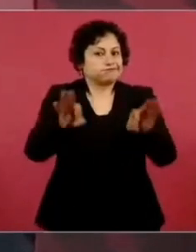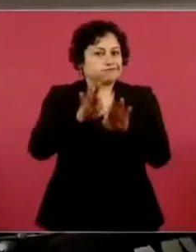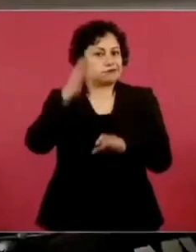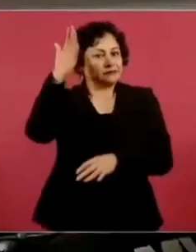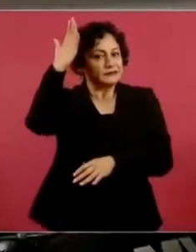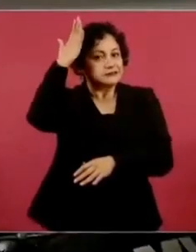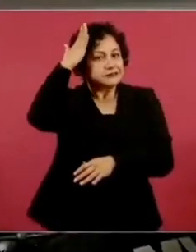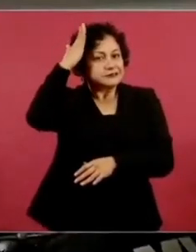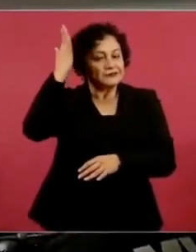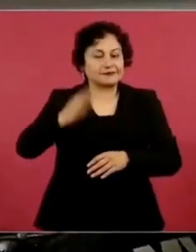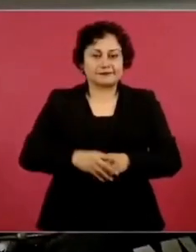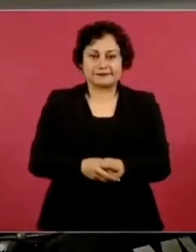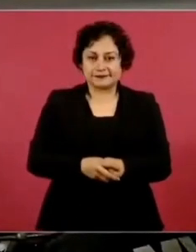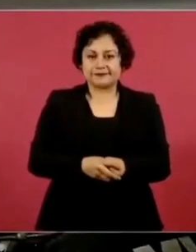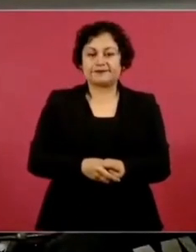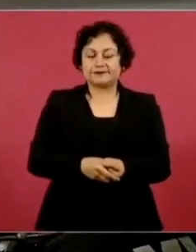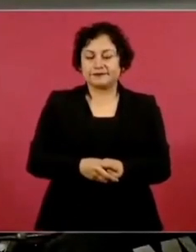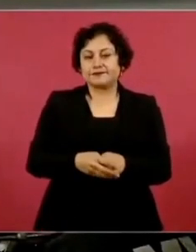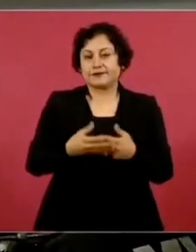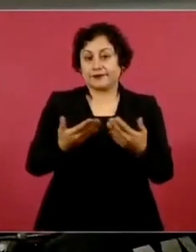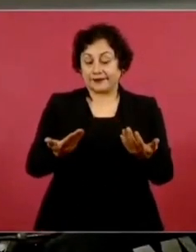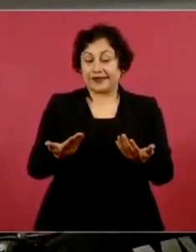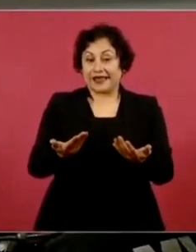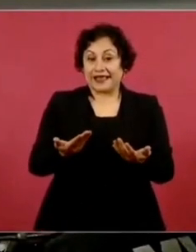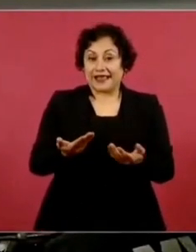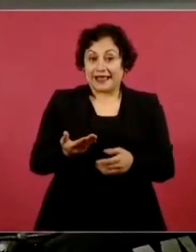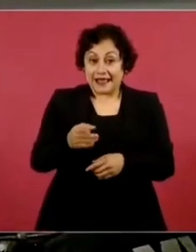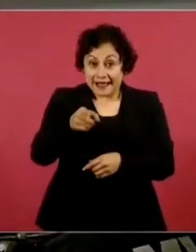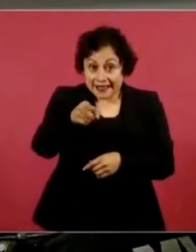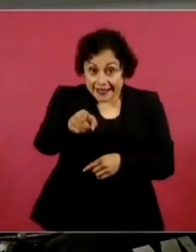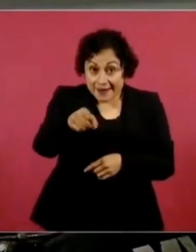Miguel le hace una entrevista larga.